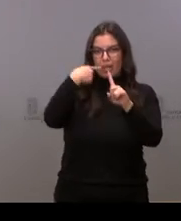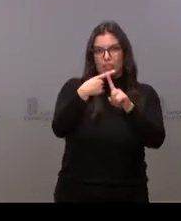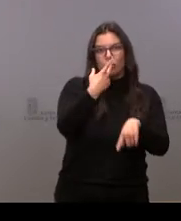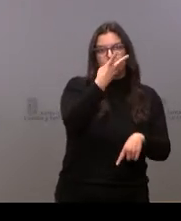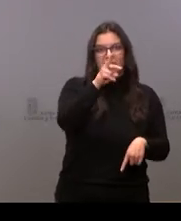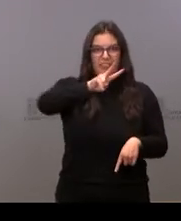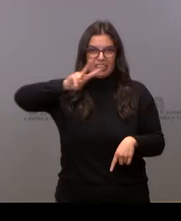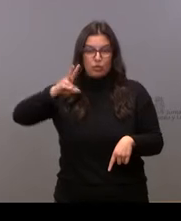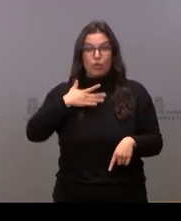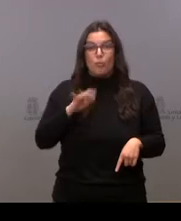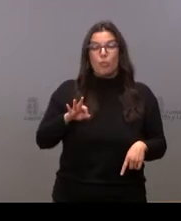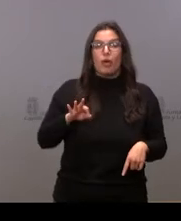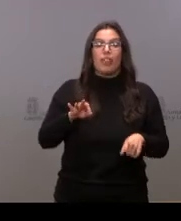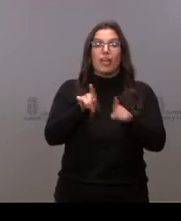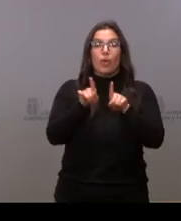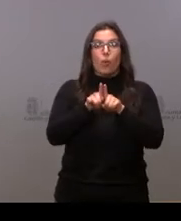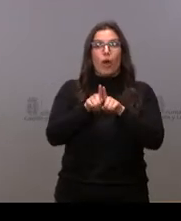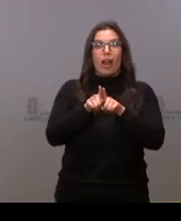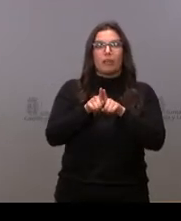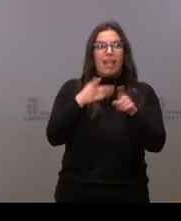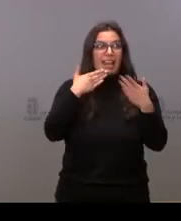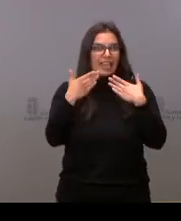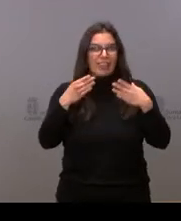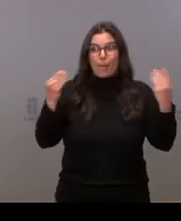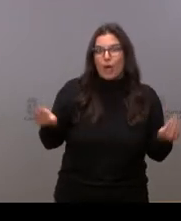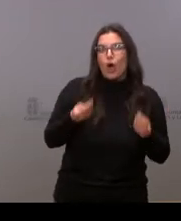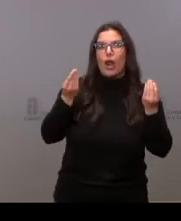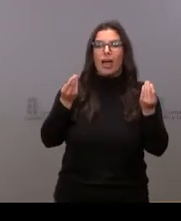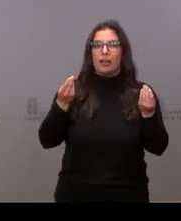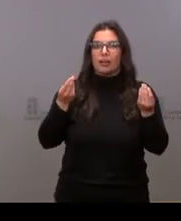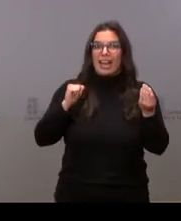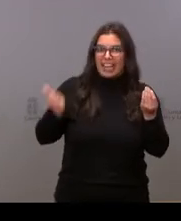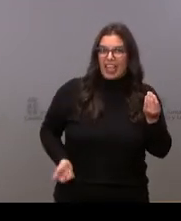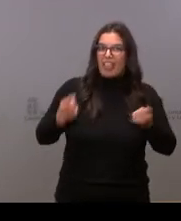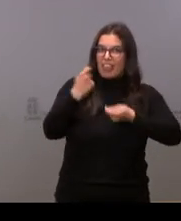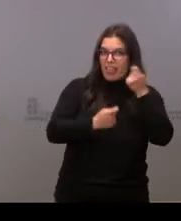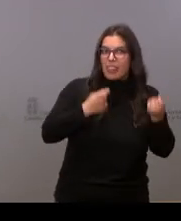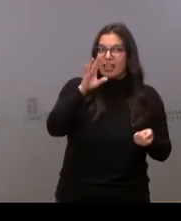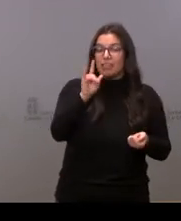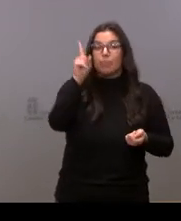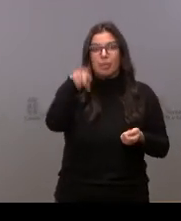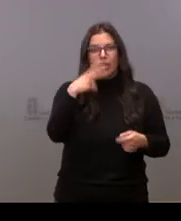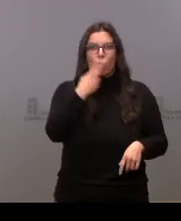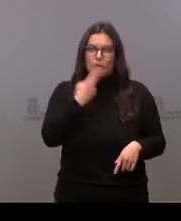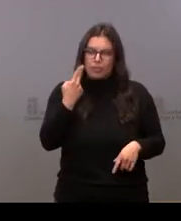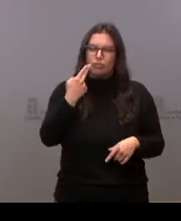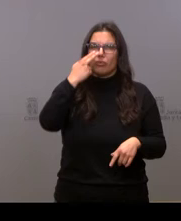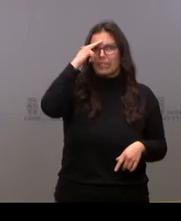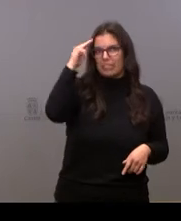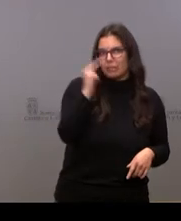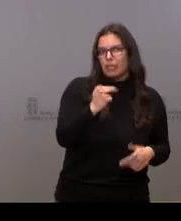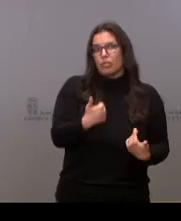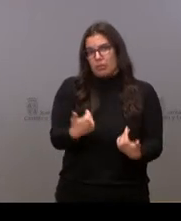enriquecer con lo que decía al principio, el diálogo, el consenso, pero también el compromiso, el respeto, la